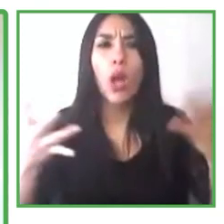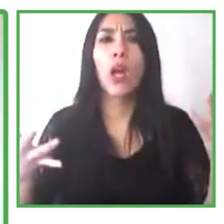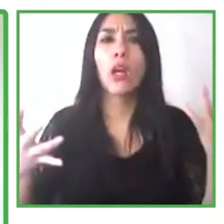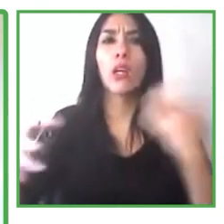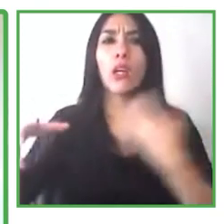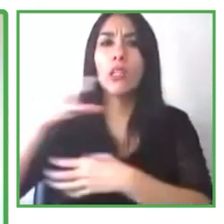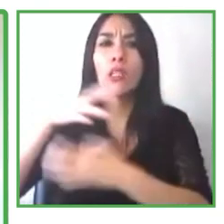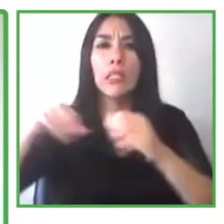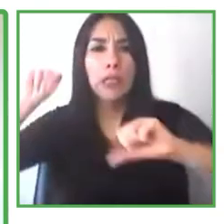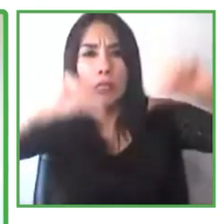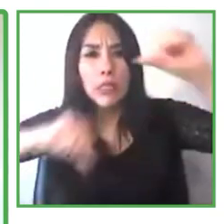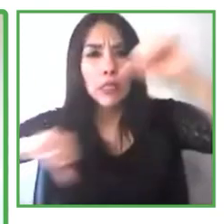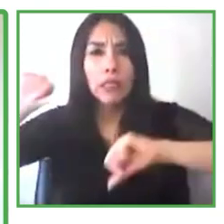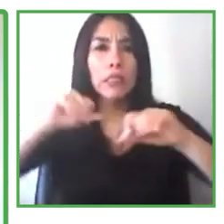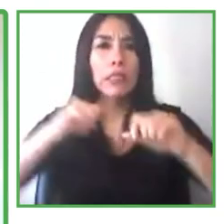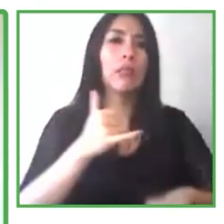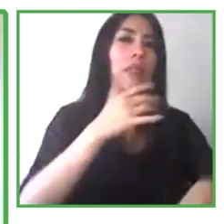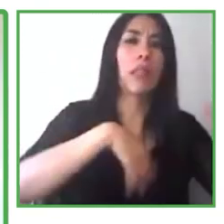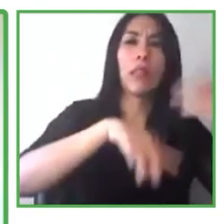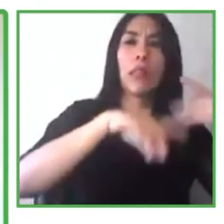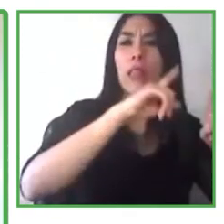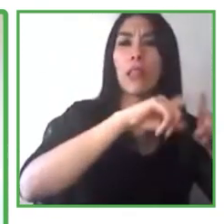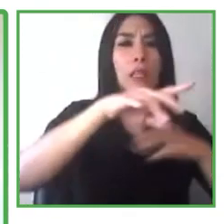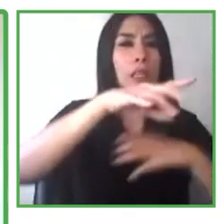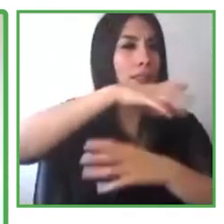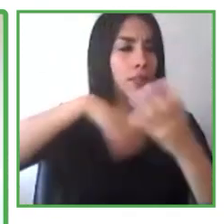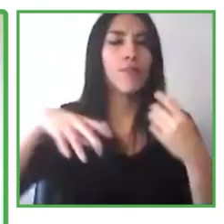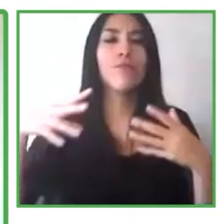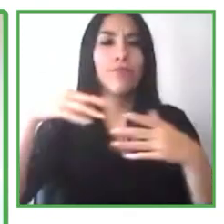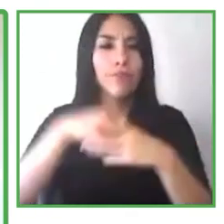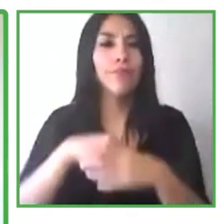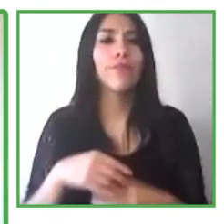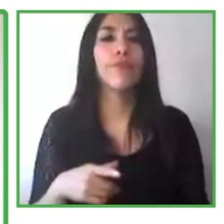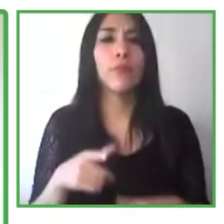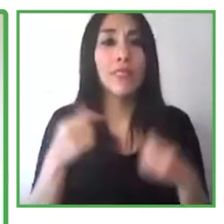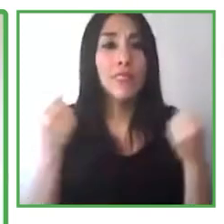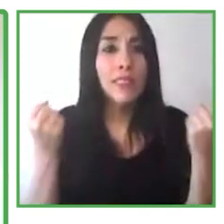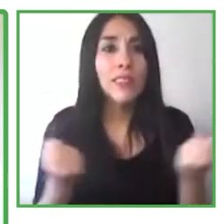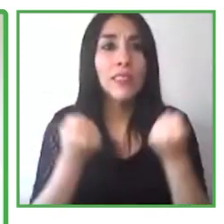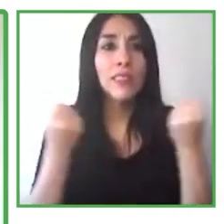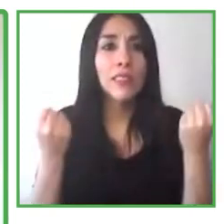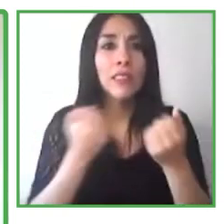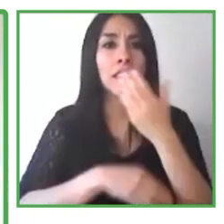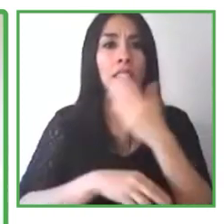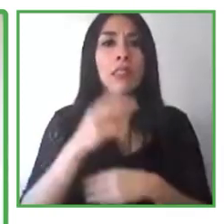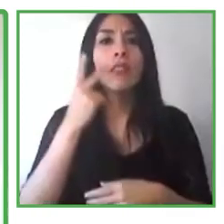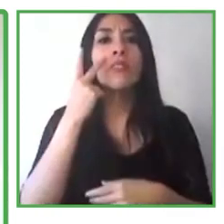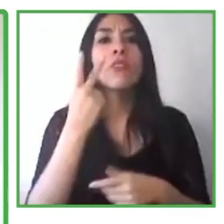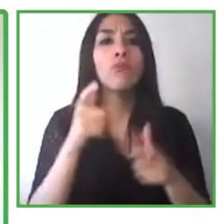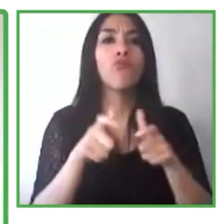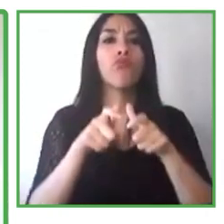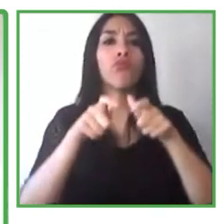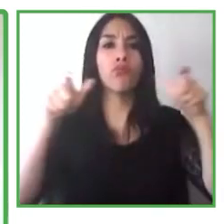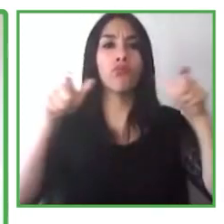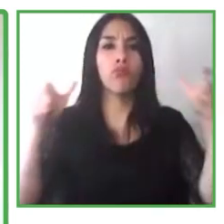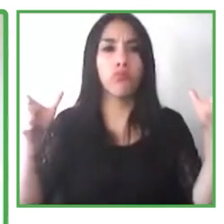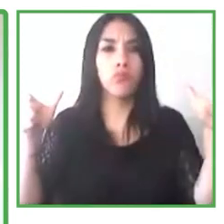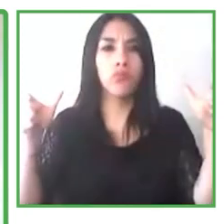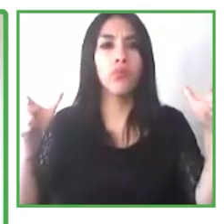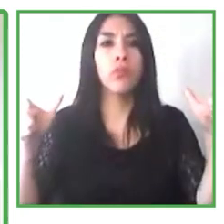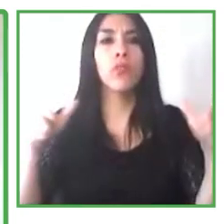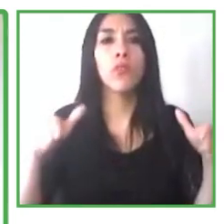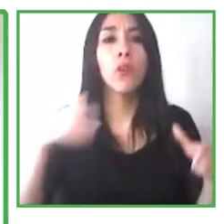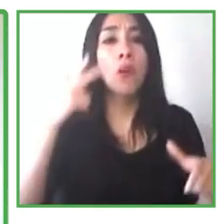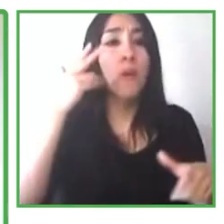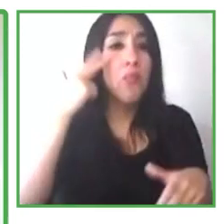programas para los talentos con discapacidad y van a ver esto en la primavera. Vamos a mejorar, no tenemos